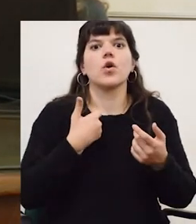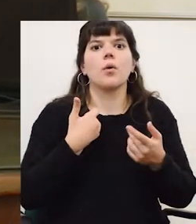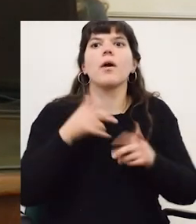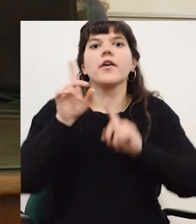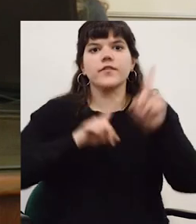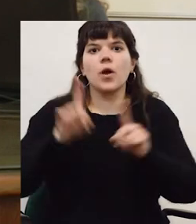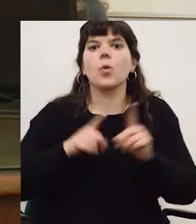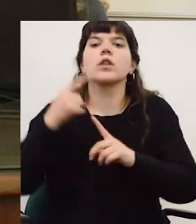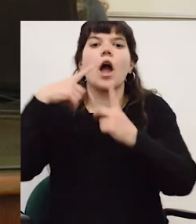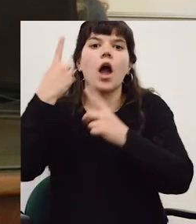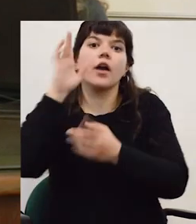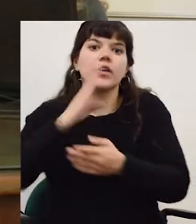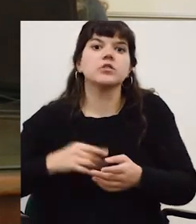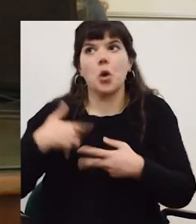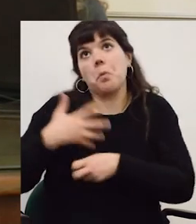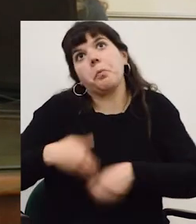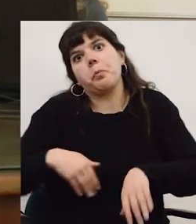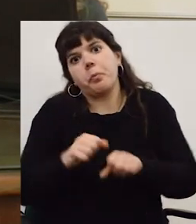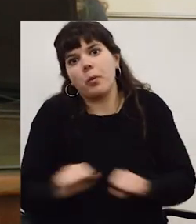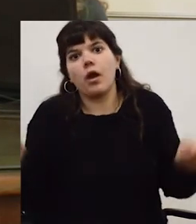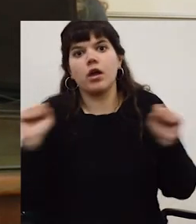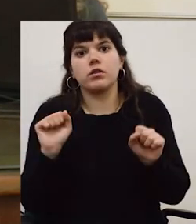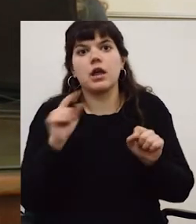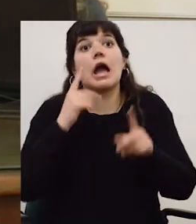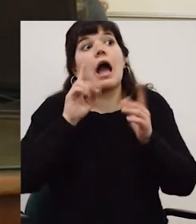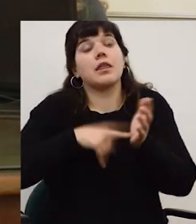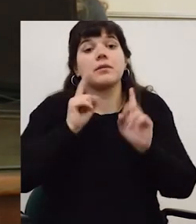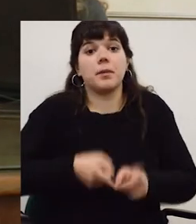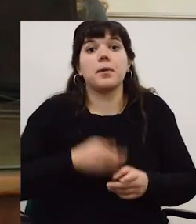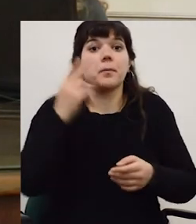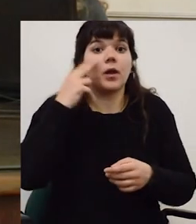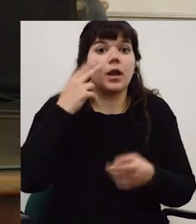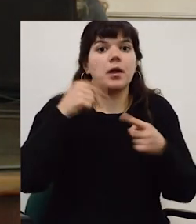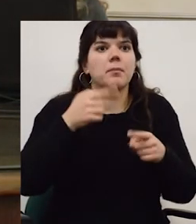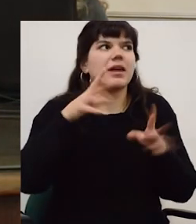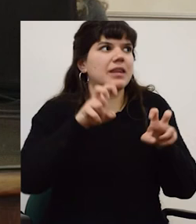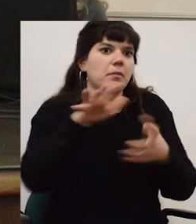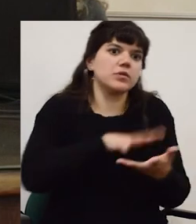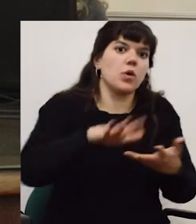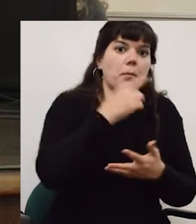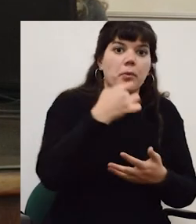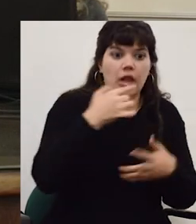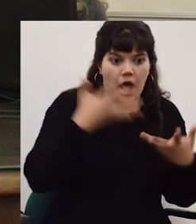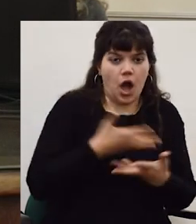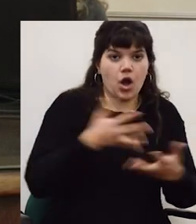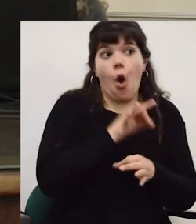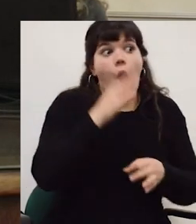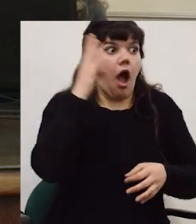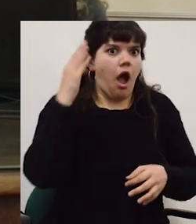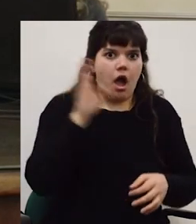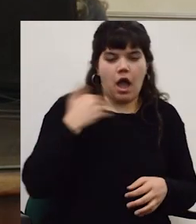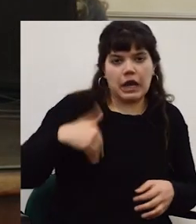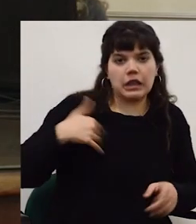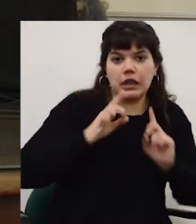el patio y entonces decir bueno vamos a trabajar con las universidades brasileras que podamos porque además hay problemas asociados a la